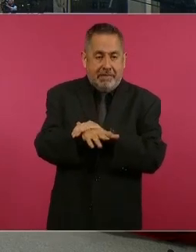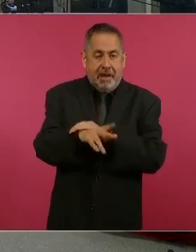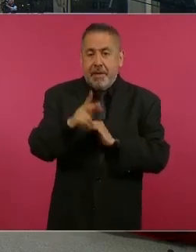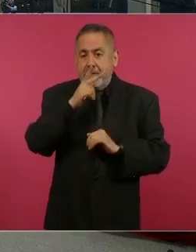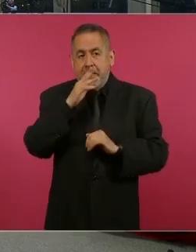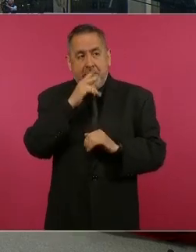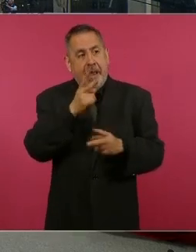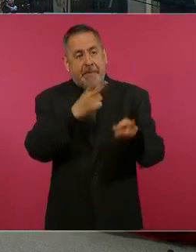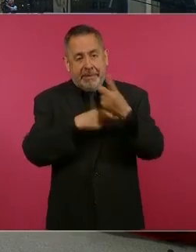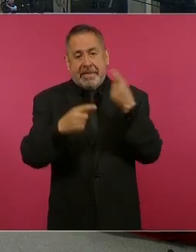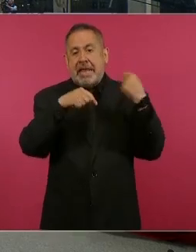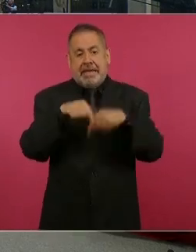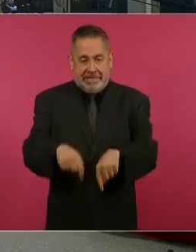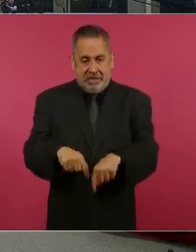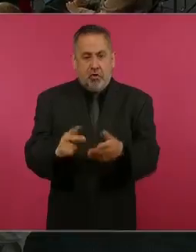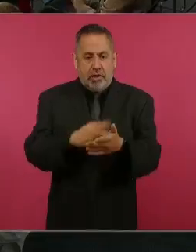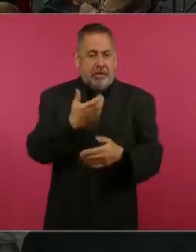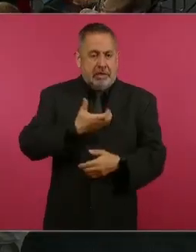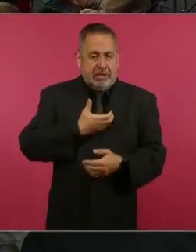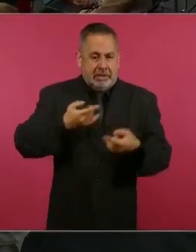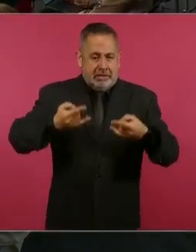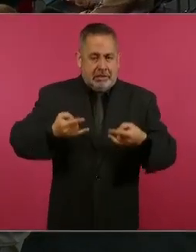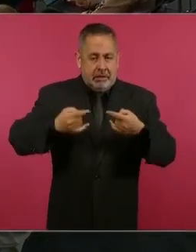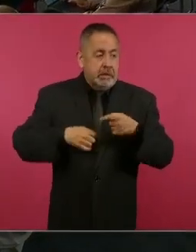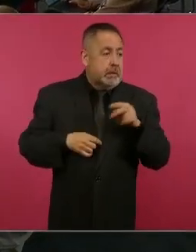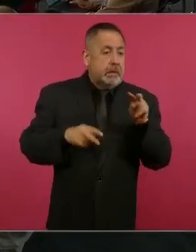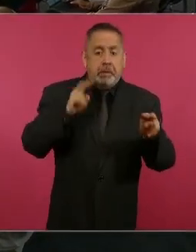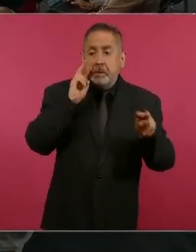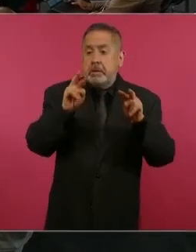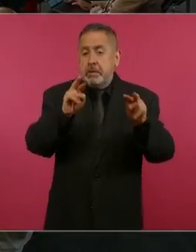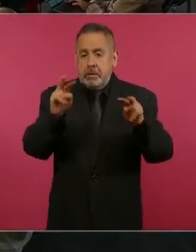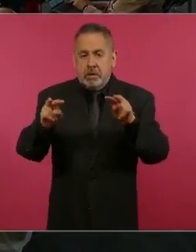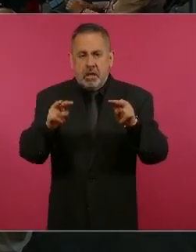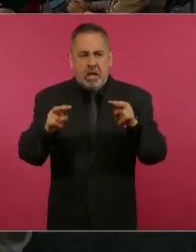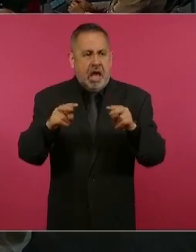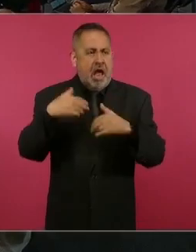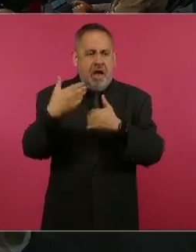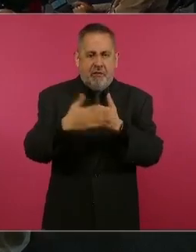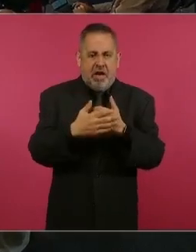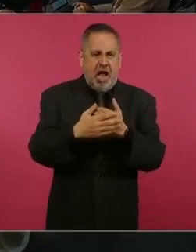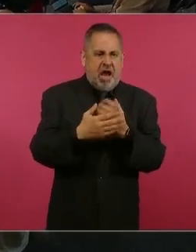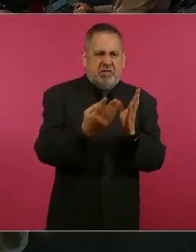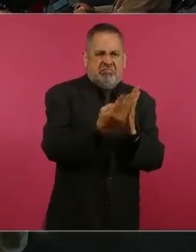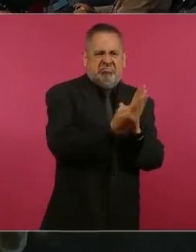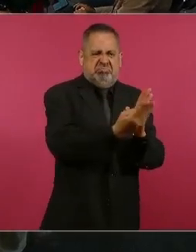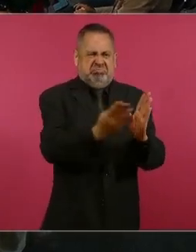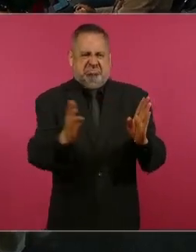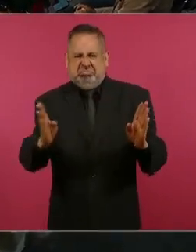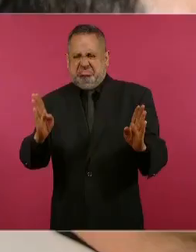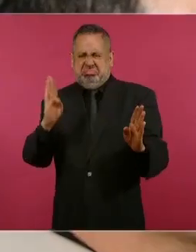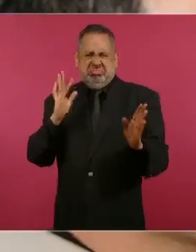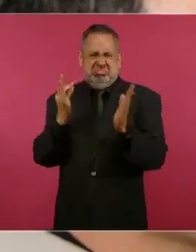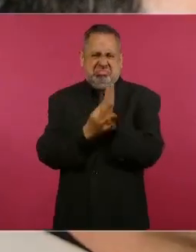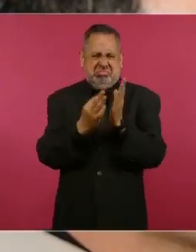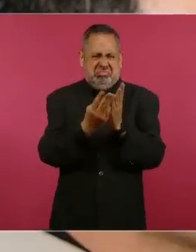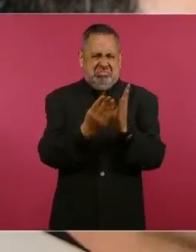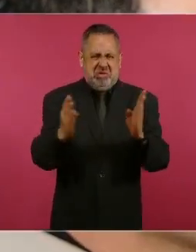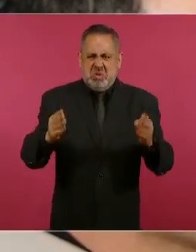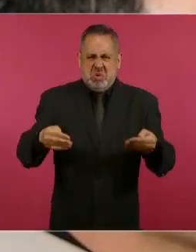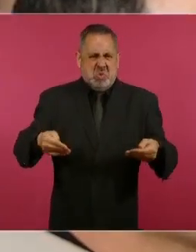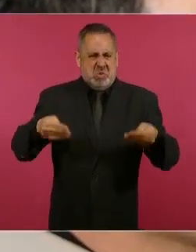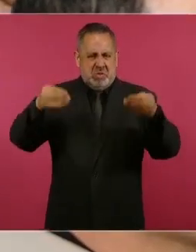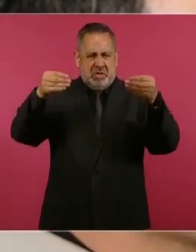al Zócalo, ya vemos que está el muro aquí de nuevo en Palacio Nacional, tenemos el antecedente de lo que ocurrió